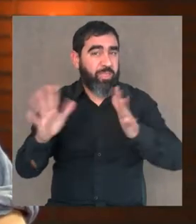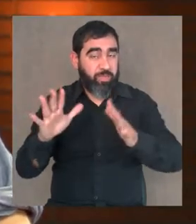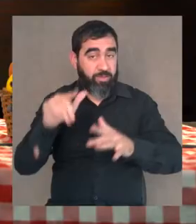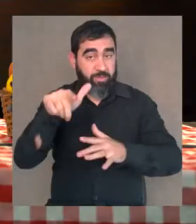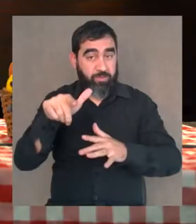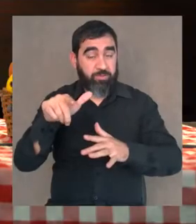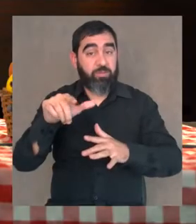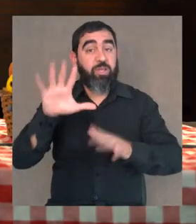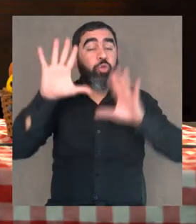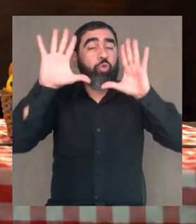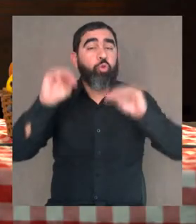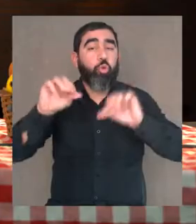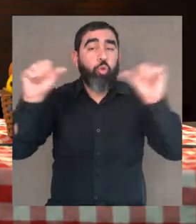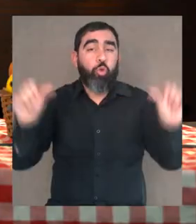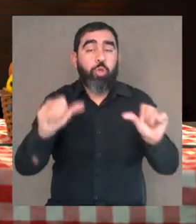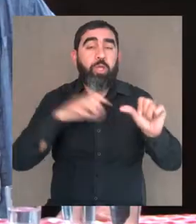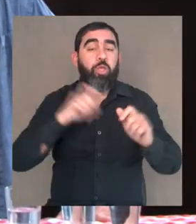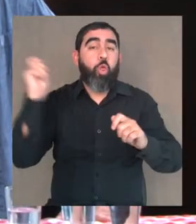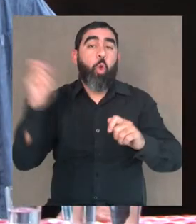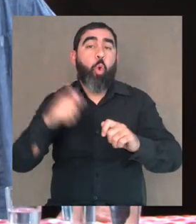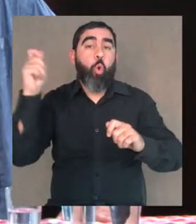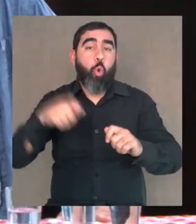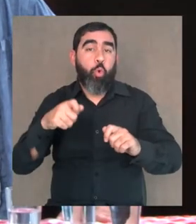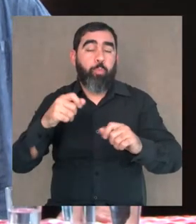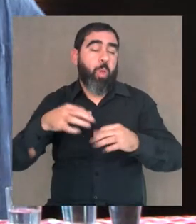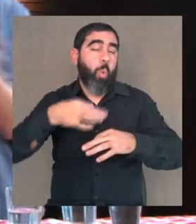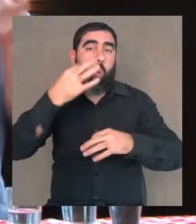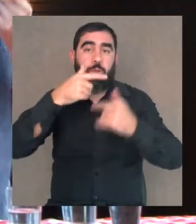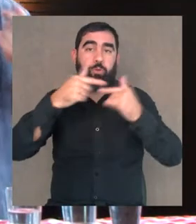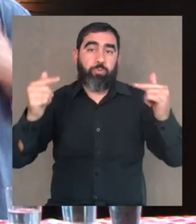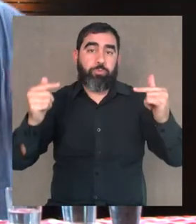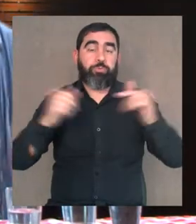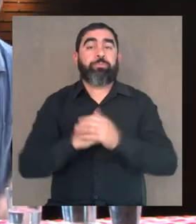percusión? Percusión es todo lo que se toca golpeando.